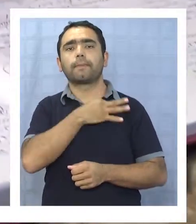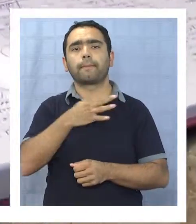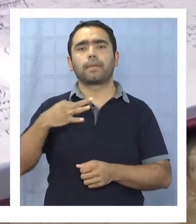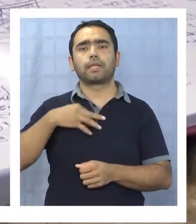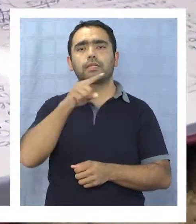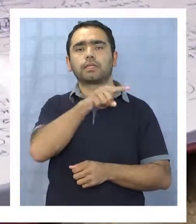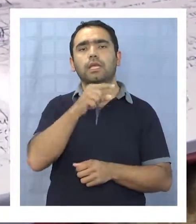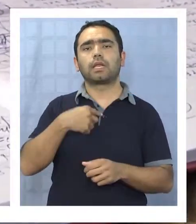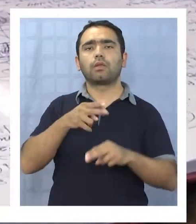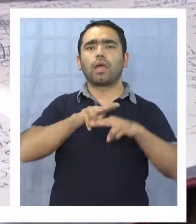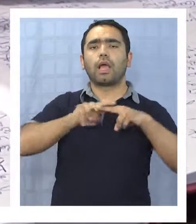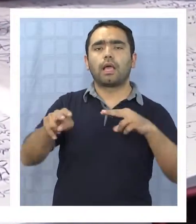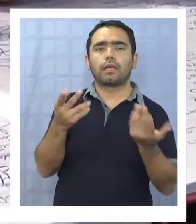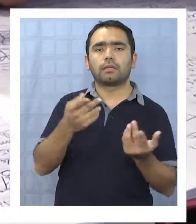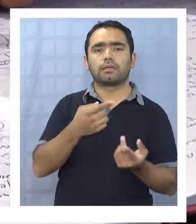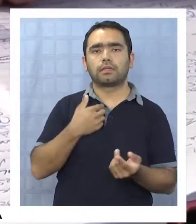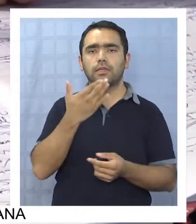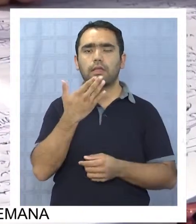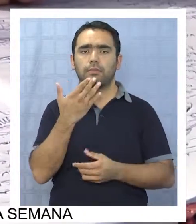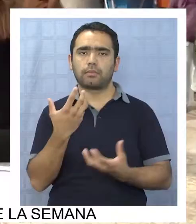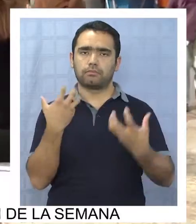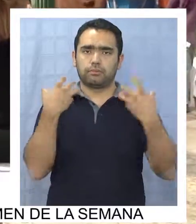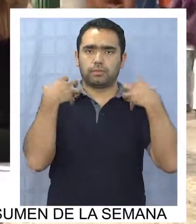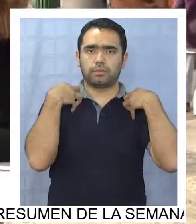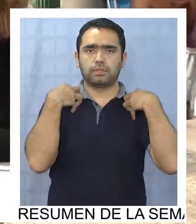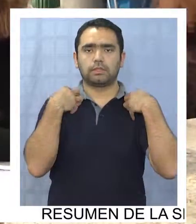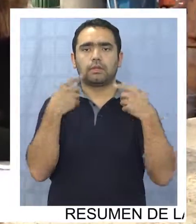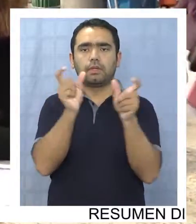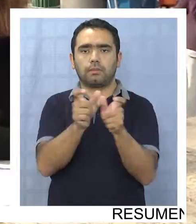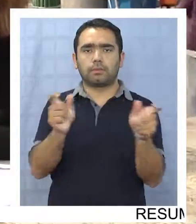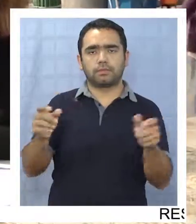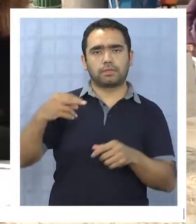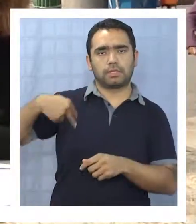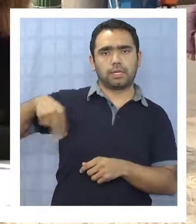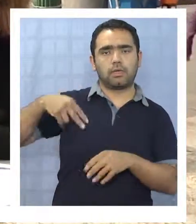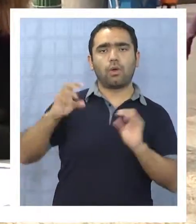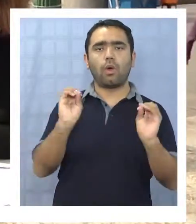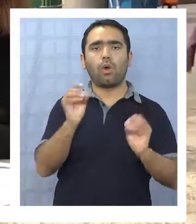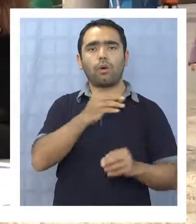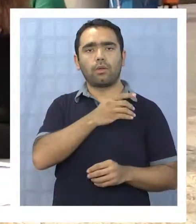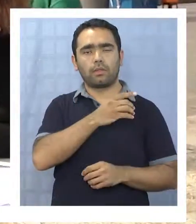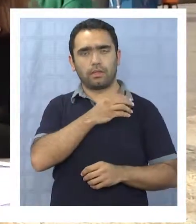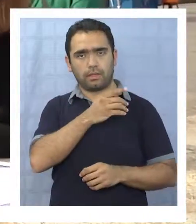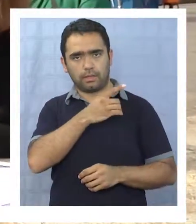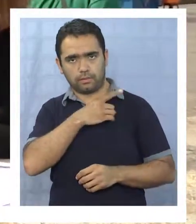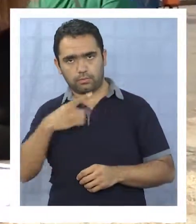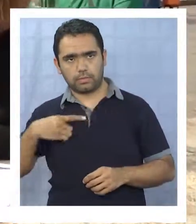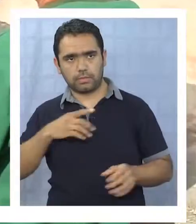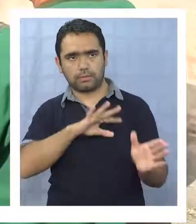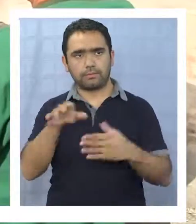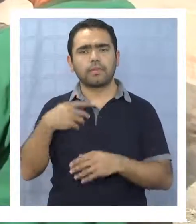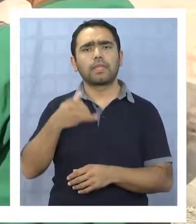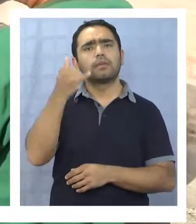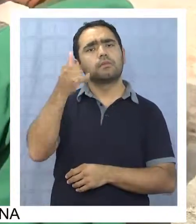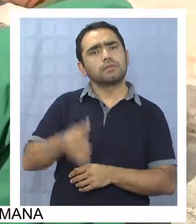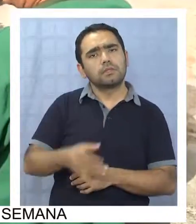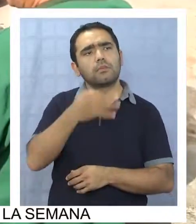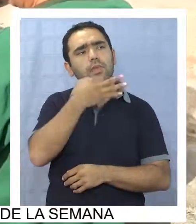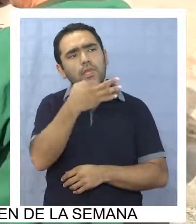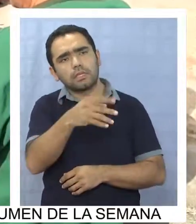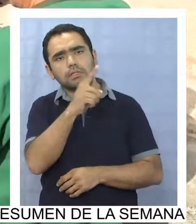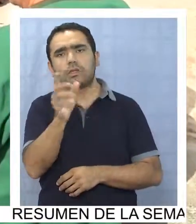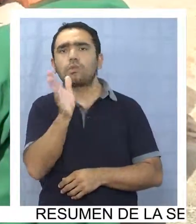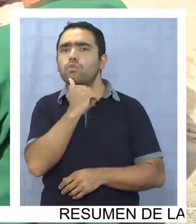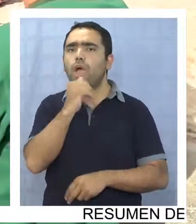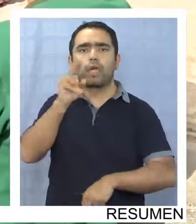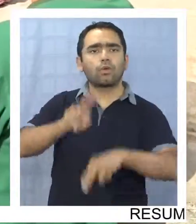Ministerio y el rol que han jugado en el tema los parlamentarios de la región. Siempre han manifestado que no van a construir un centro oncológico acá.